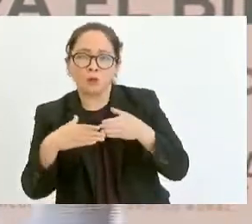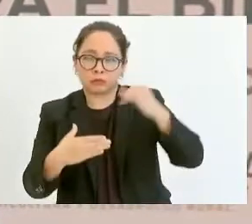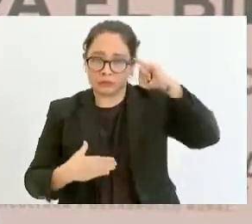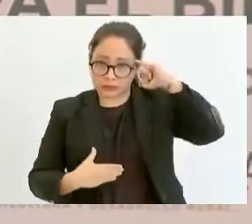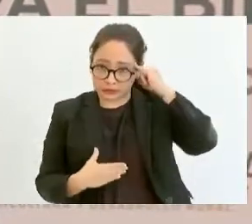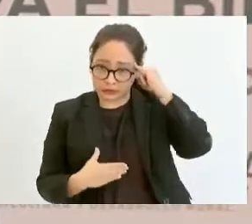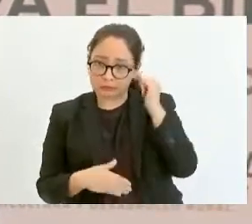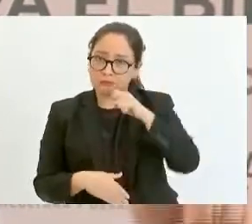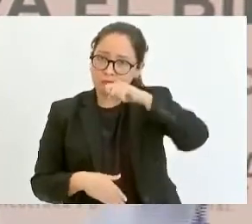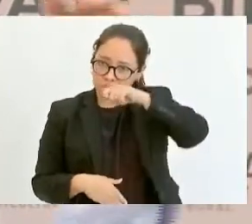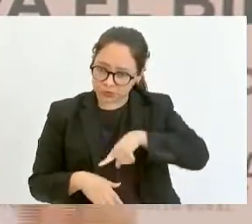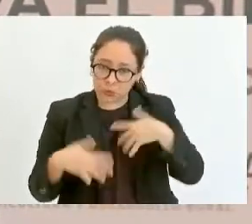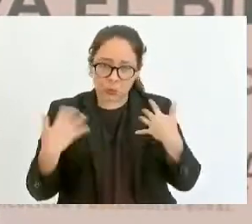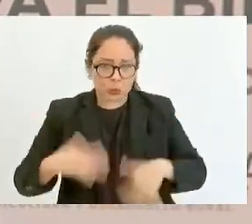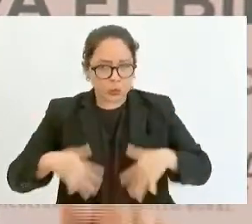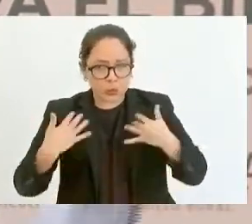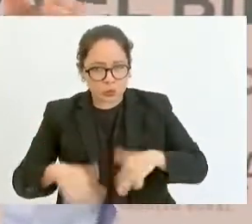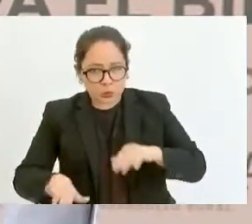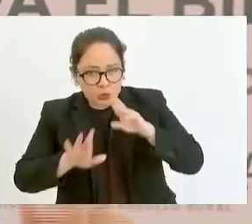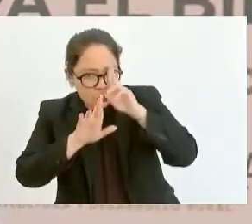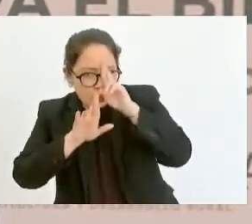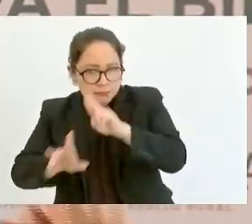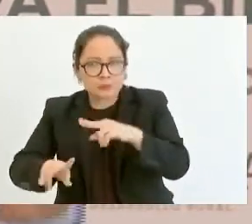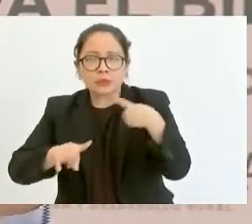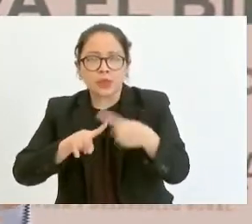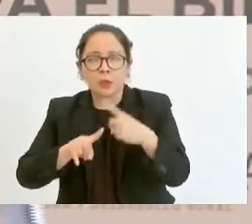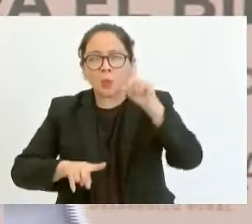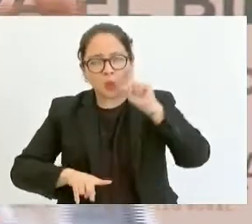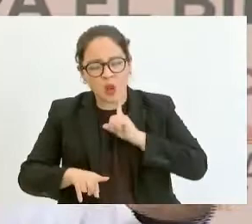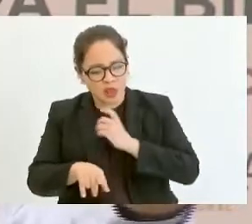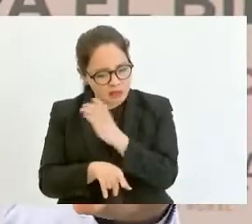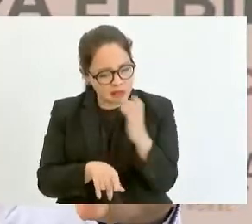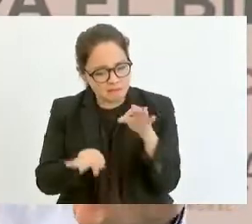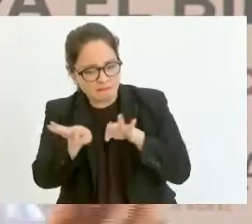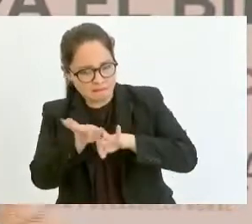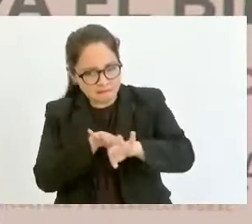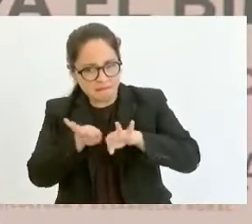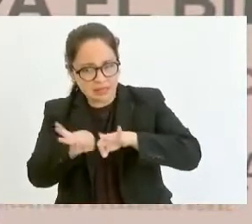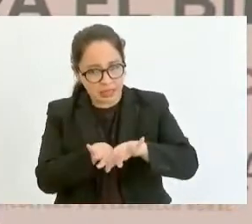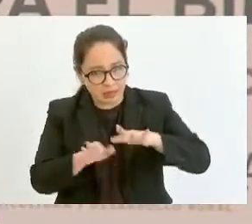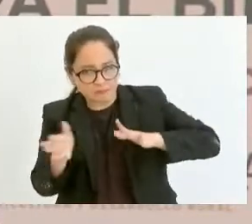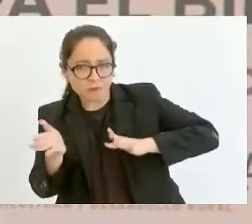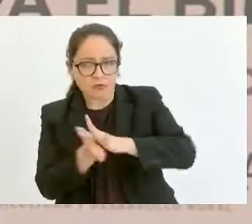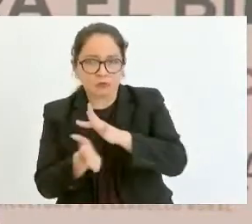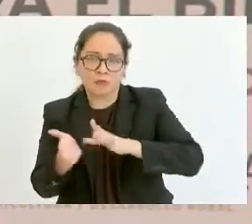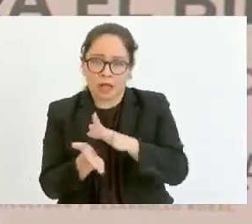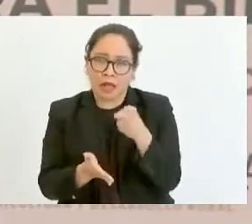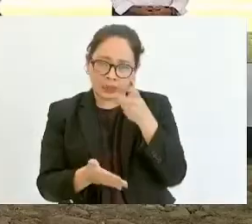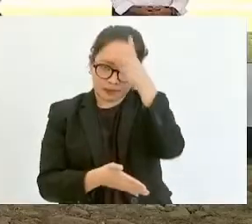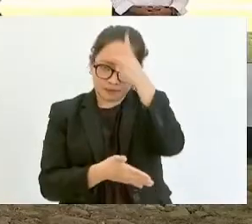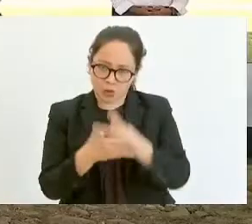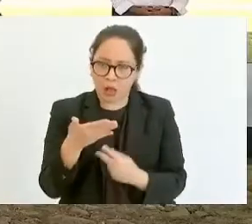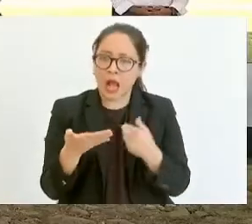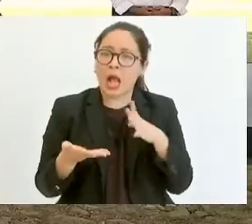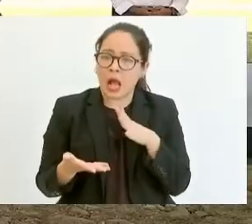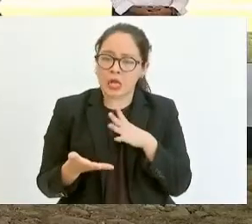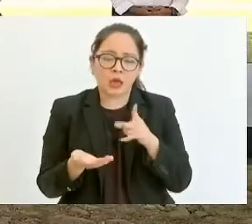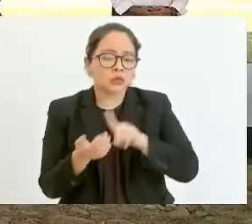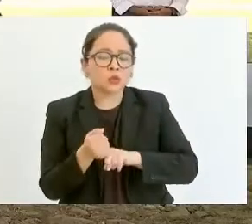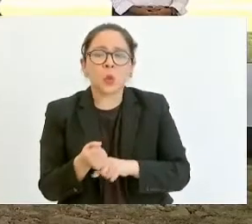Pero también reconocemos el trabajo de la mujer campesina y apoyamos en este programa a